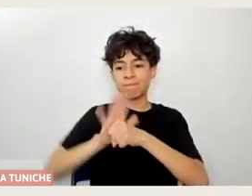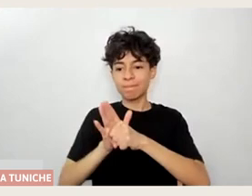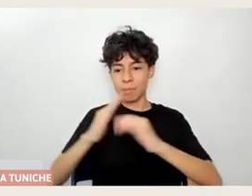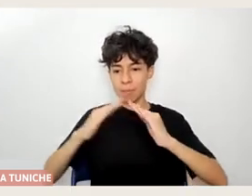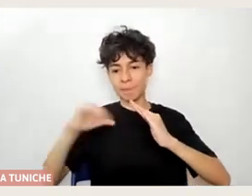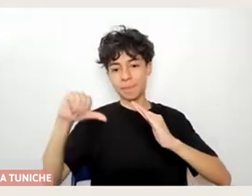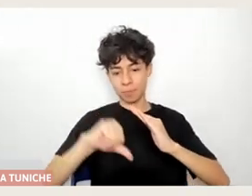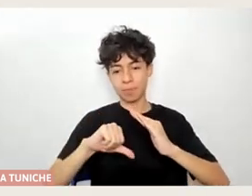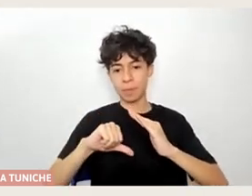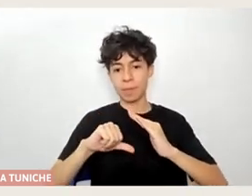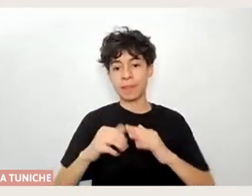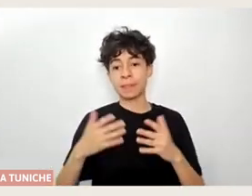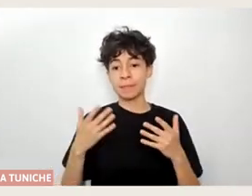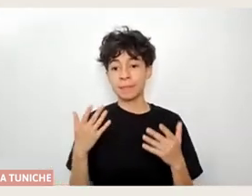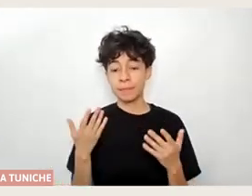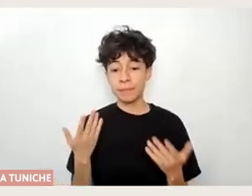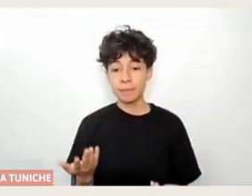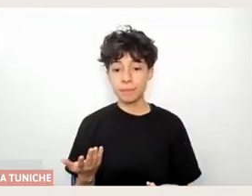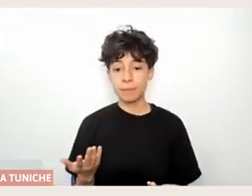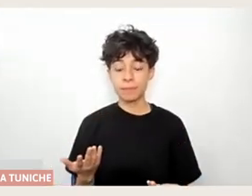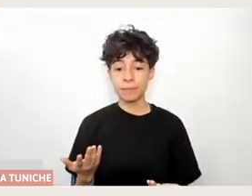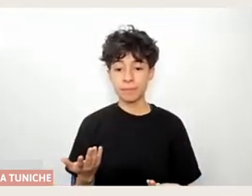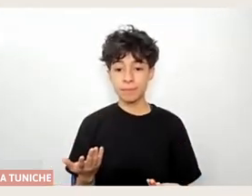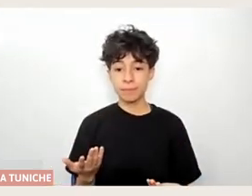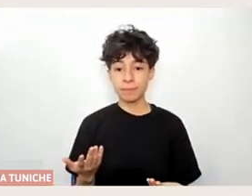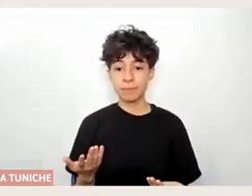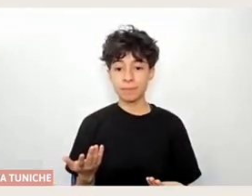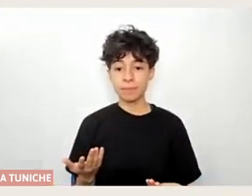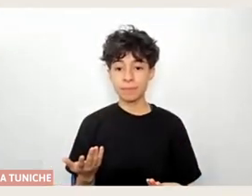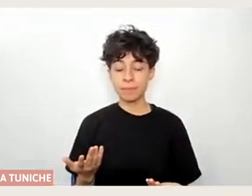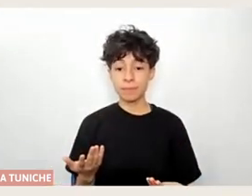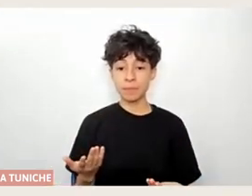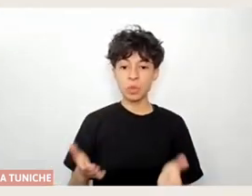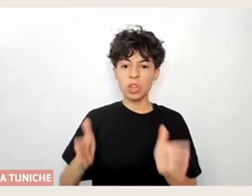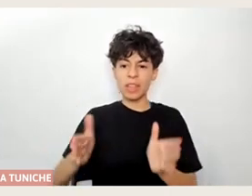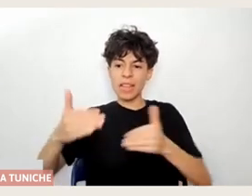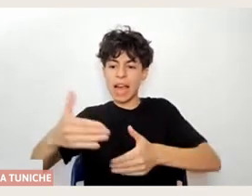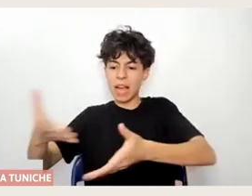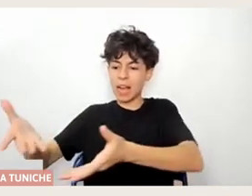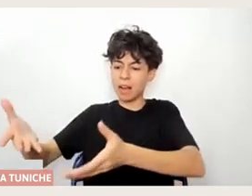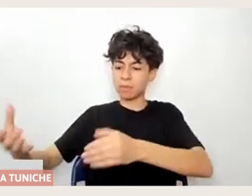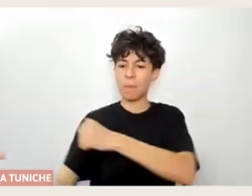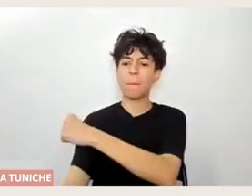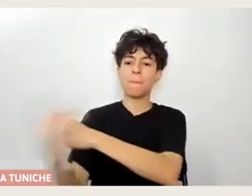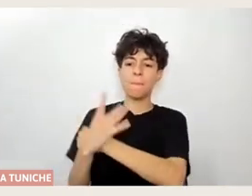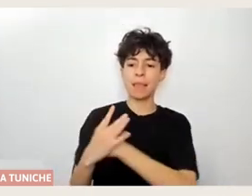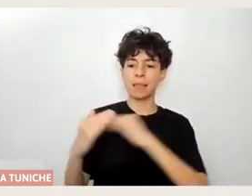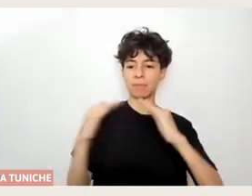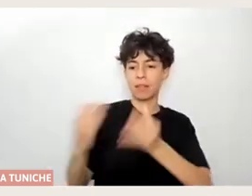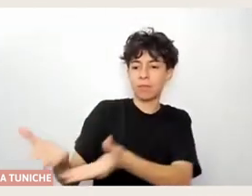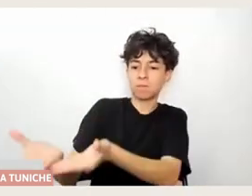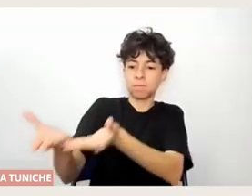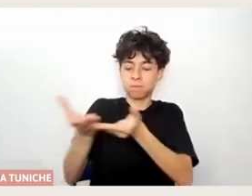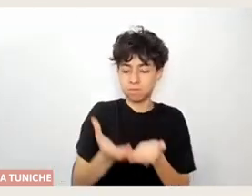Entonces, desde un comienzo, cuando nos llegó la encomienda con los materiales, con escrito en braille en la caja, yo le comenté a